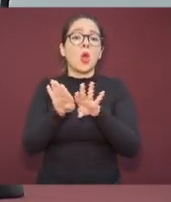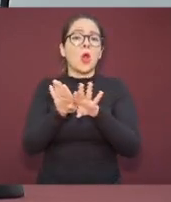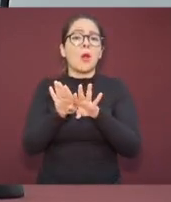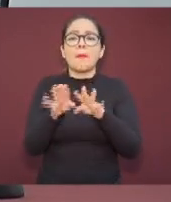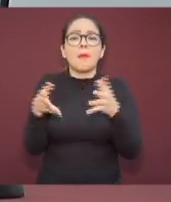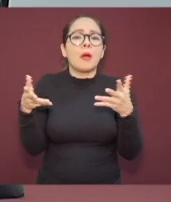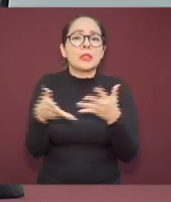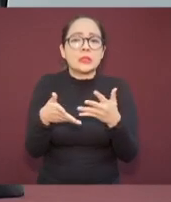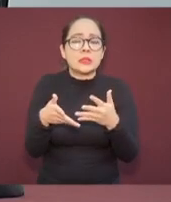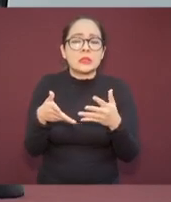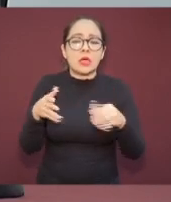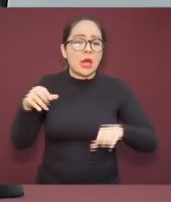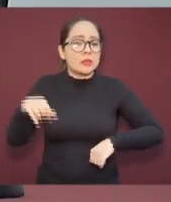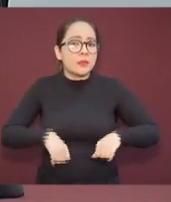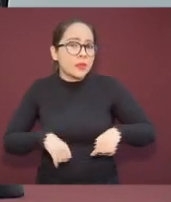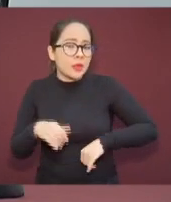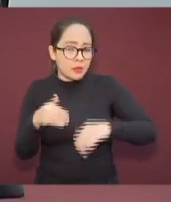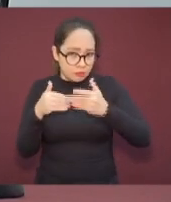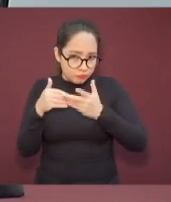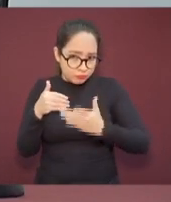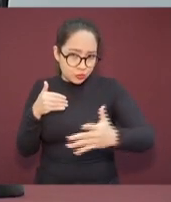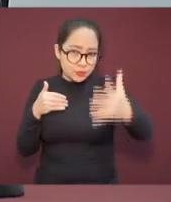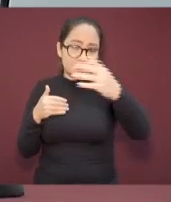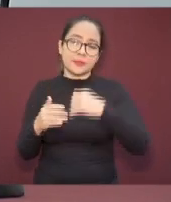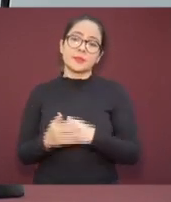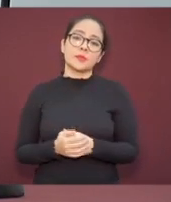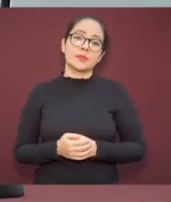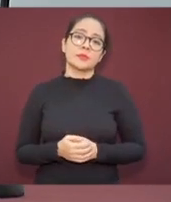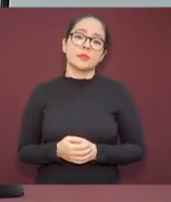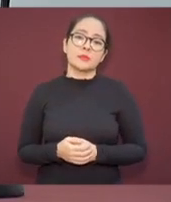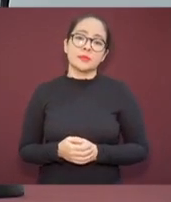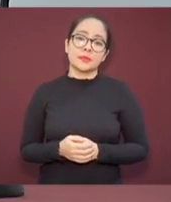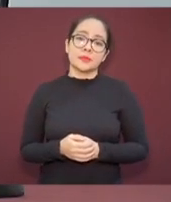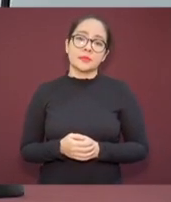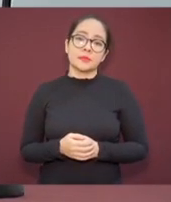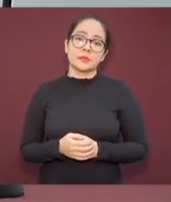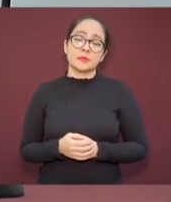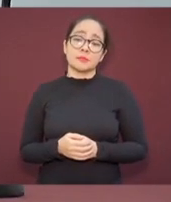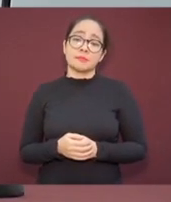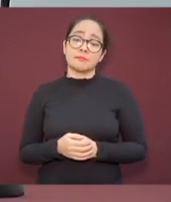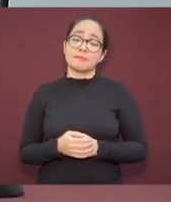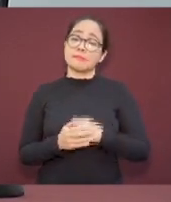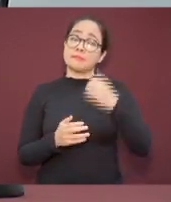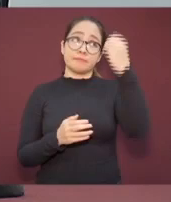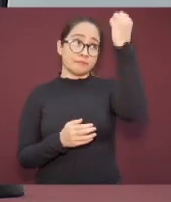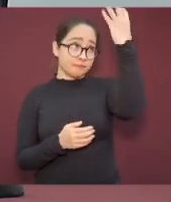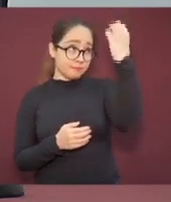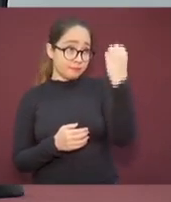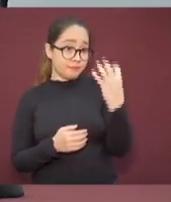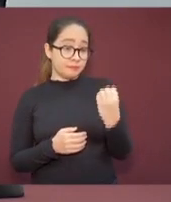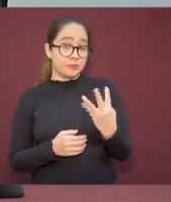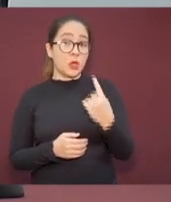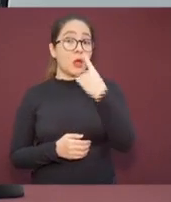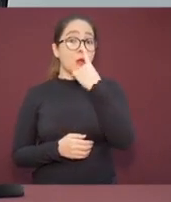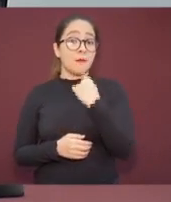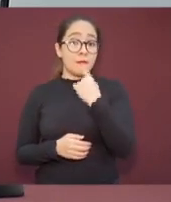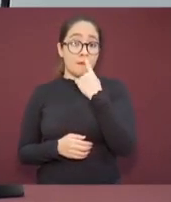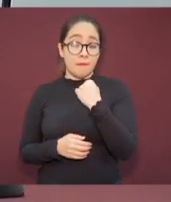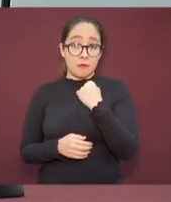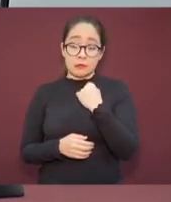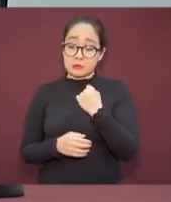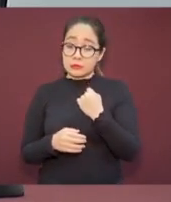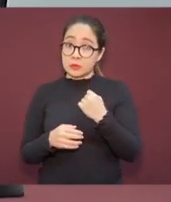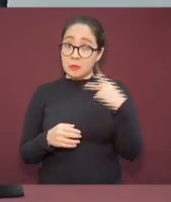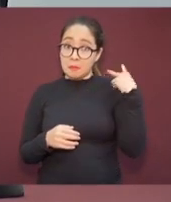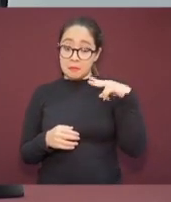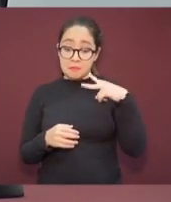reitero que seguimos en semáforo rojo estatal, pero es